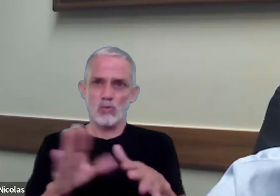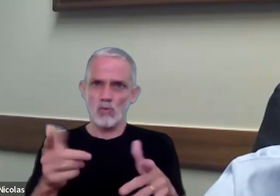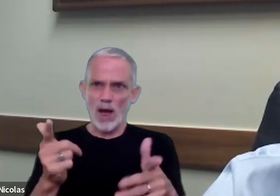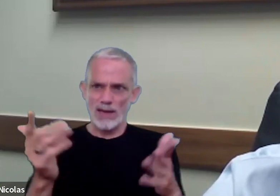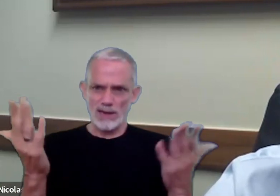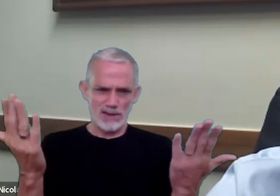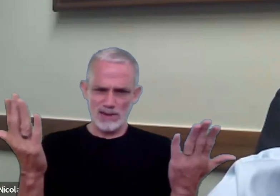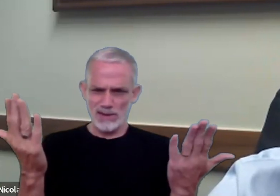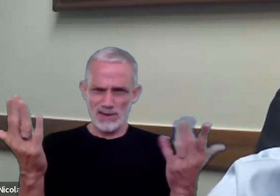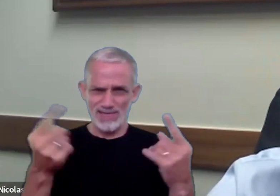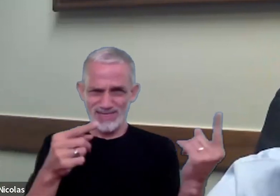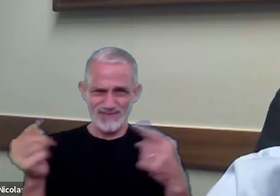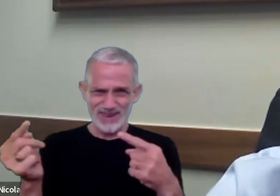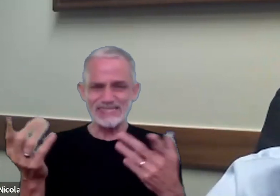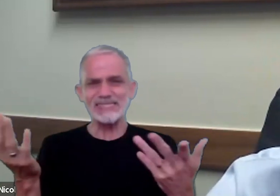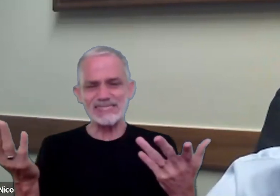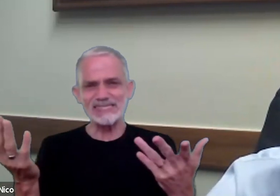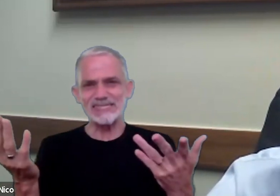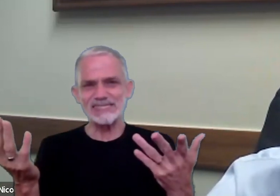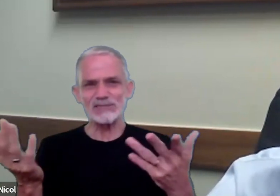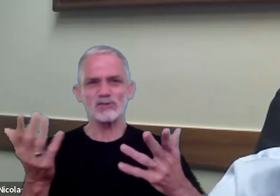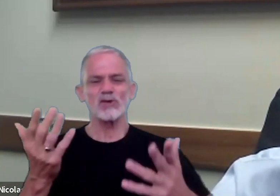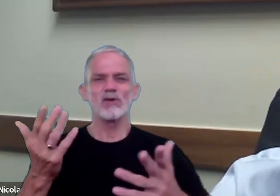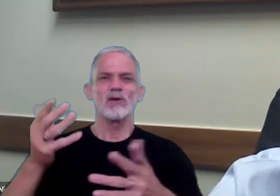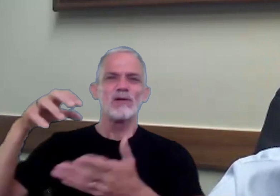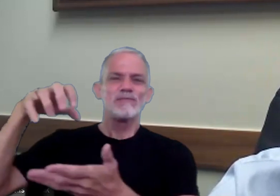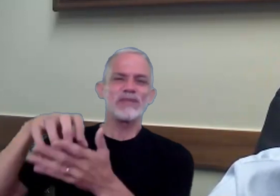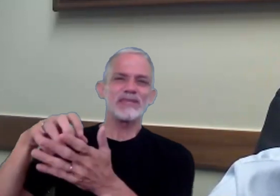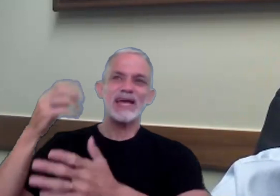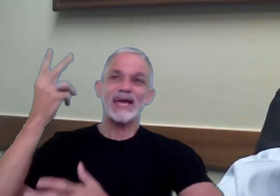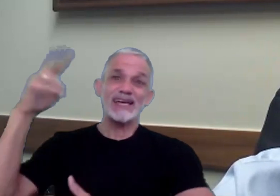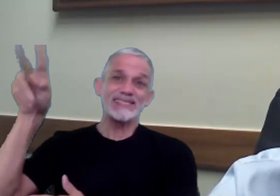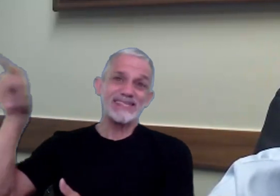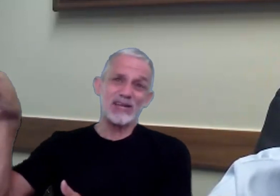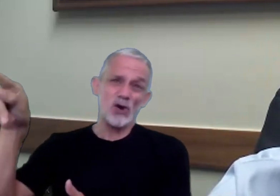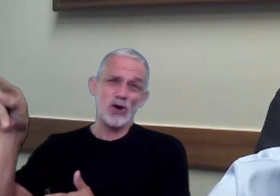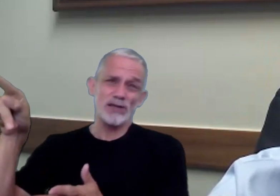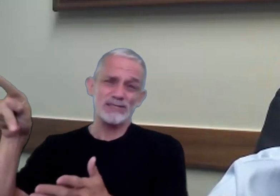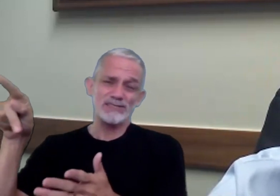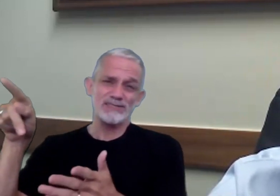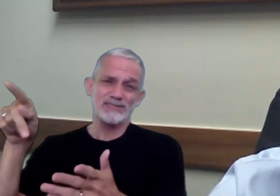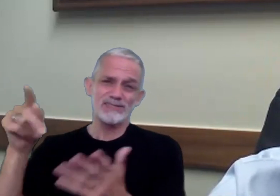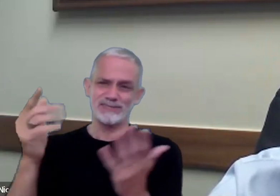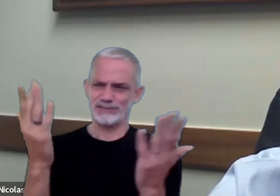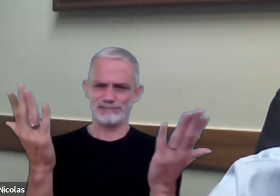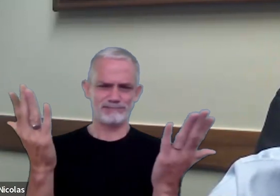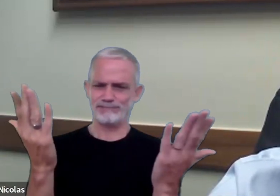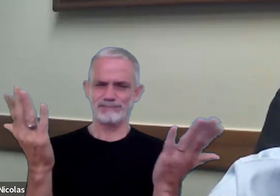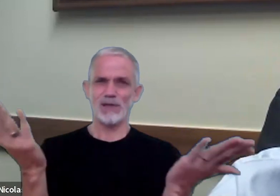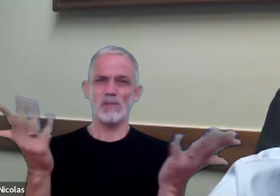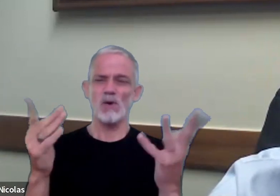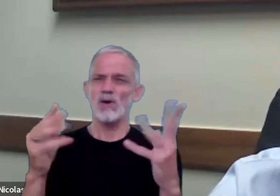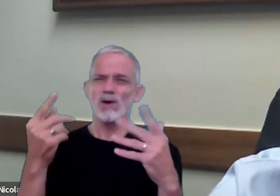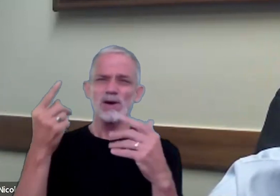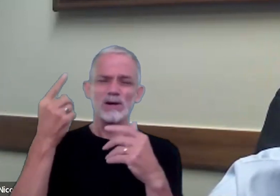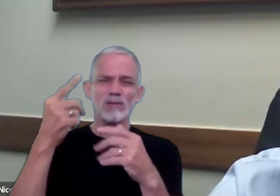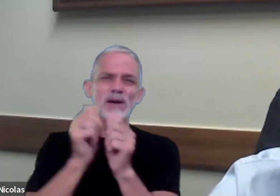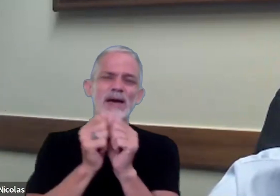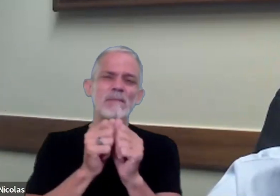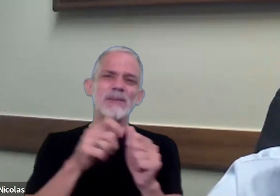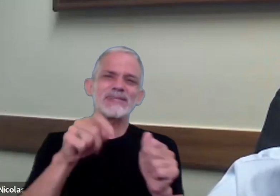y mayormente son entidades del exterior porque el universo de compañías